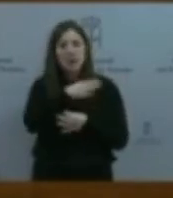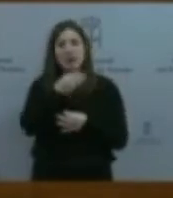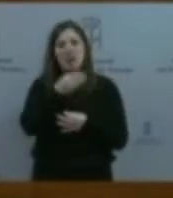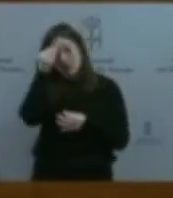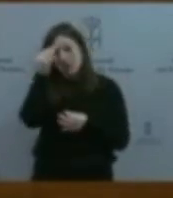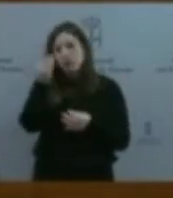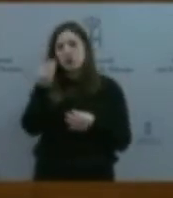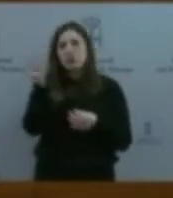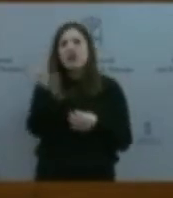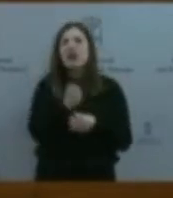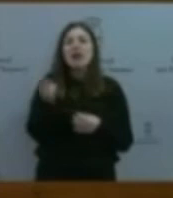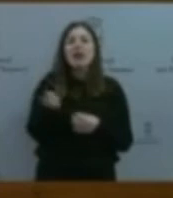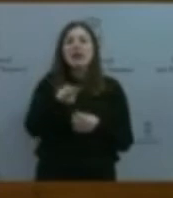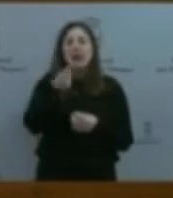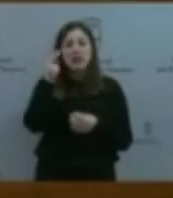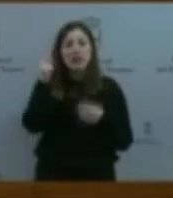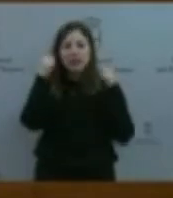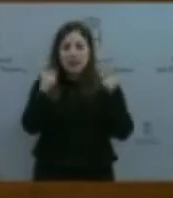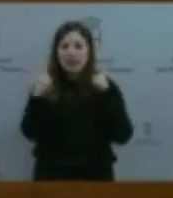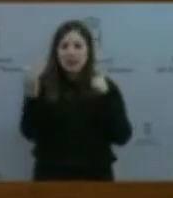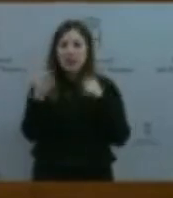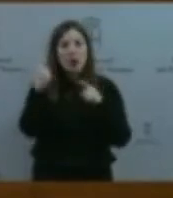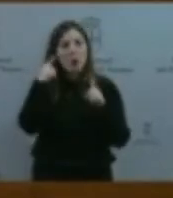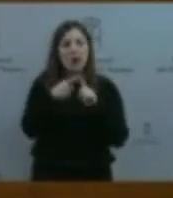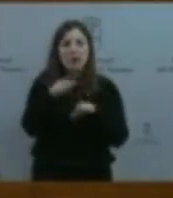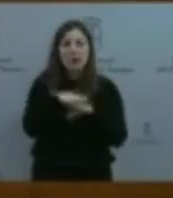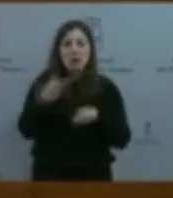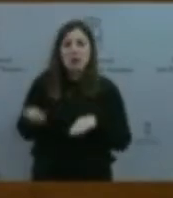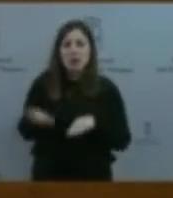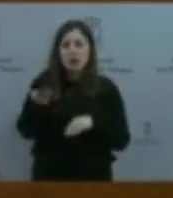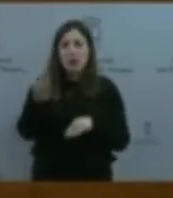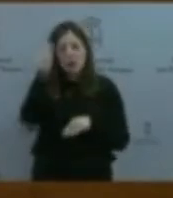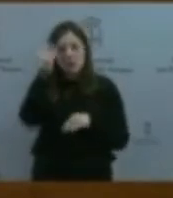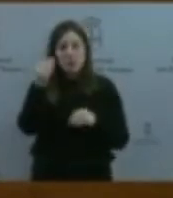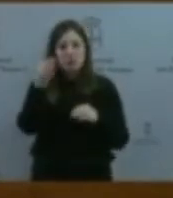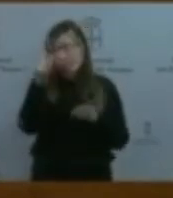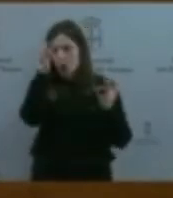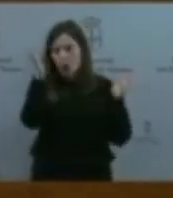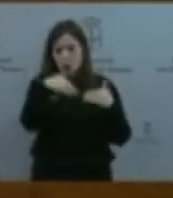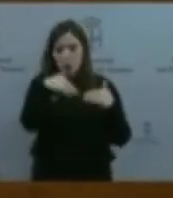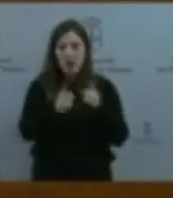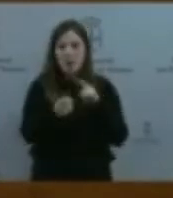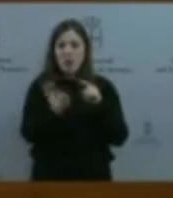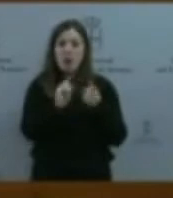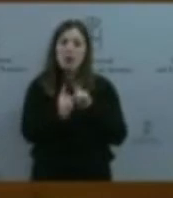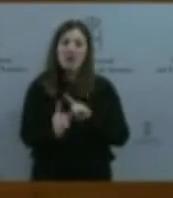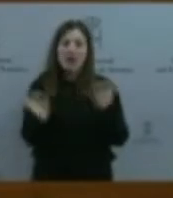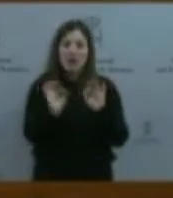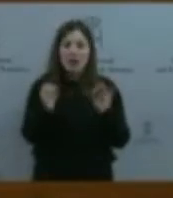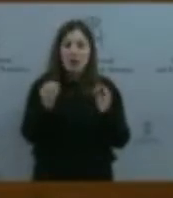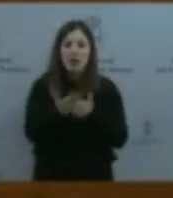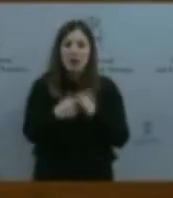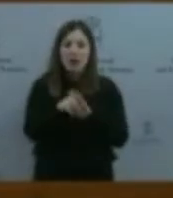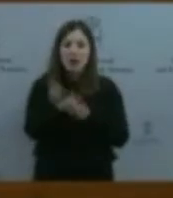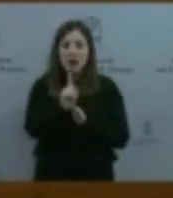fundamental, bueno, pues consideramos que no tiene ningún sentido, que no cambia ni modifica la PNL, que al final el objetivo sigue siendo el mismo y que a